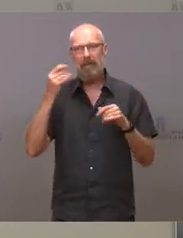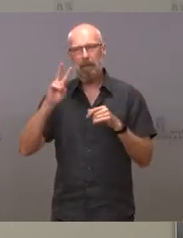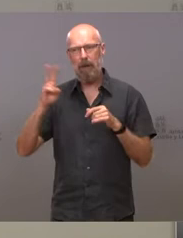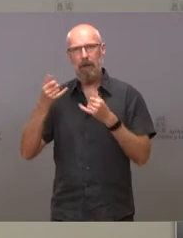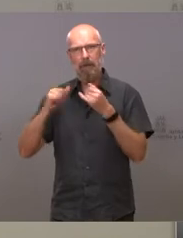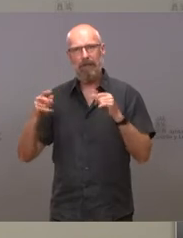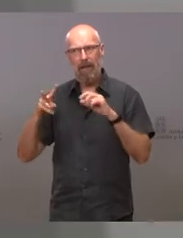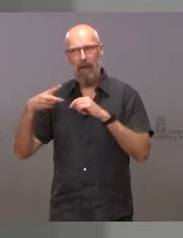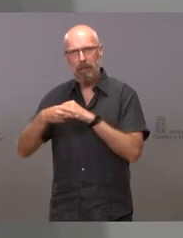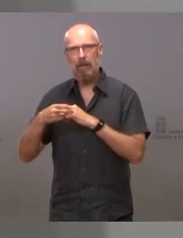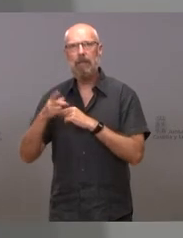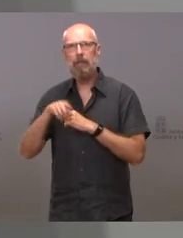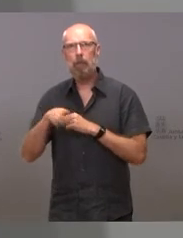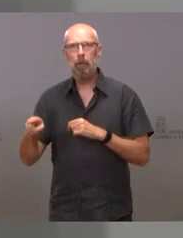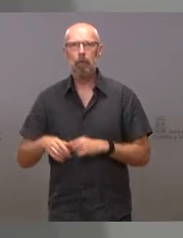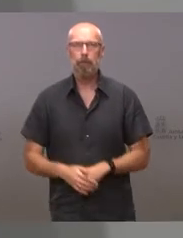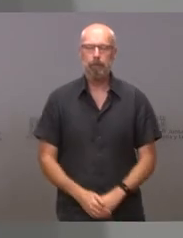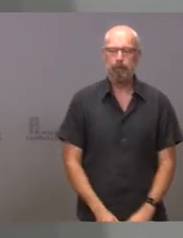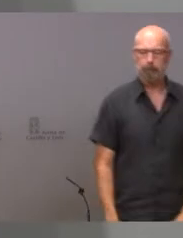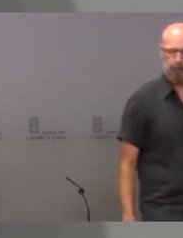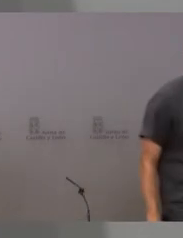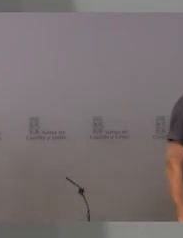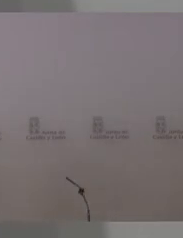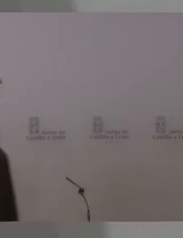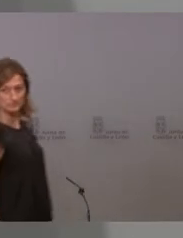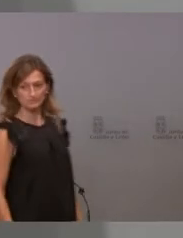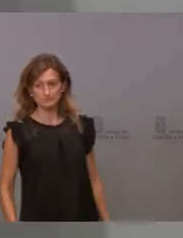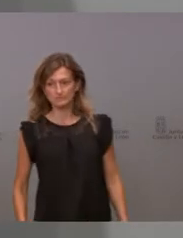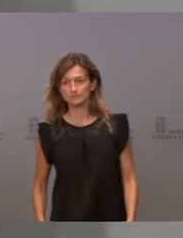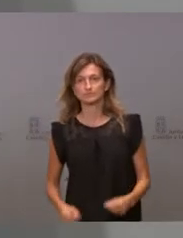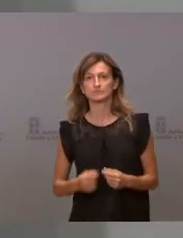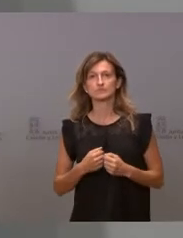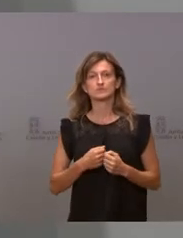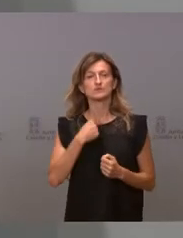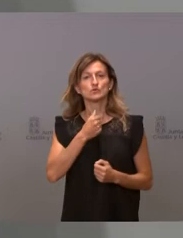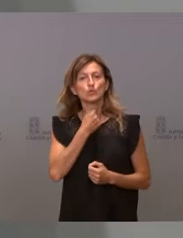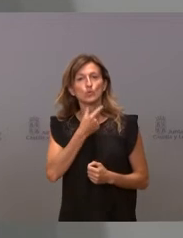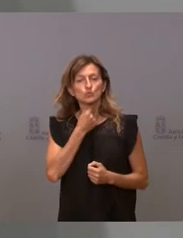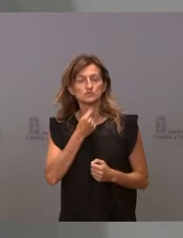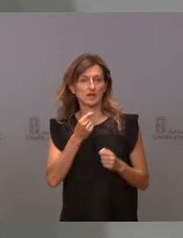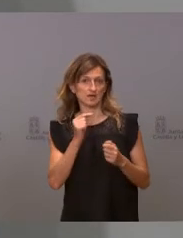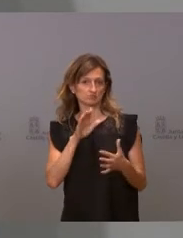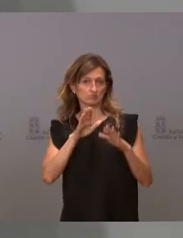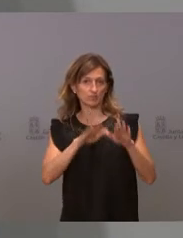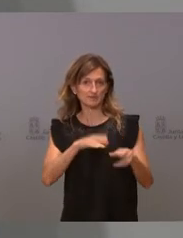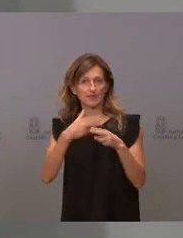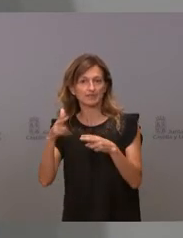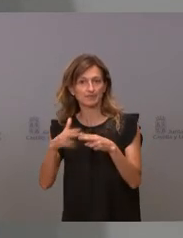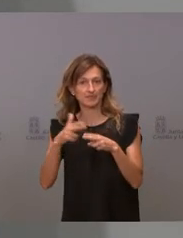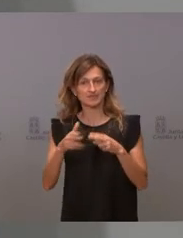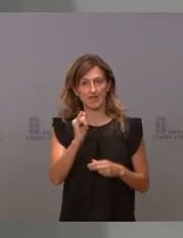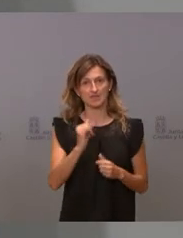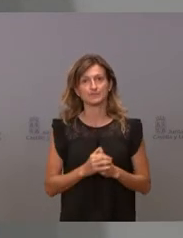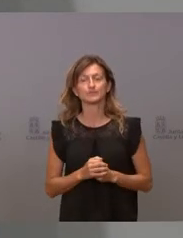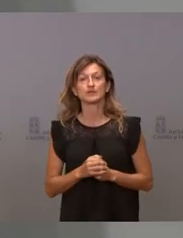Yo soy partidario de hacer aquellas actividades que sean compatibles con la normativa que tenemos. Yo, como saben ustedes,